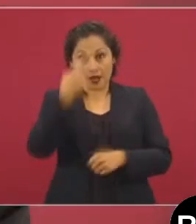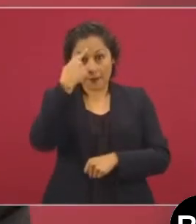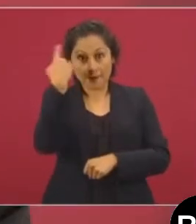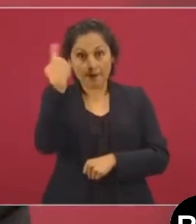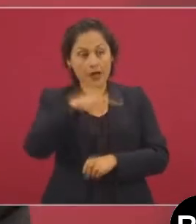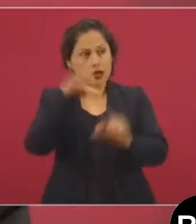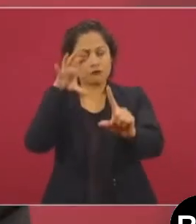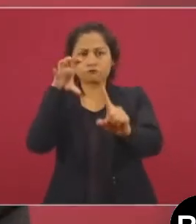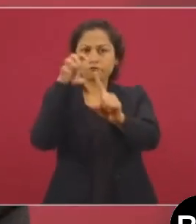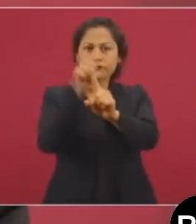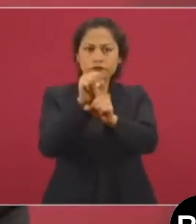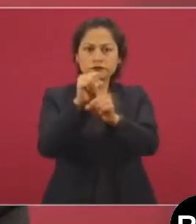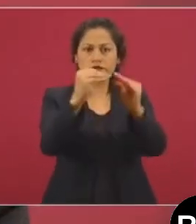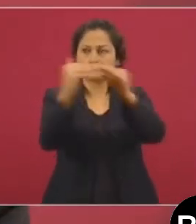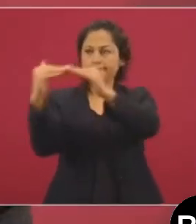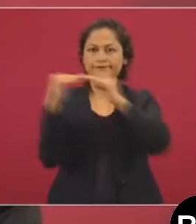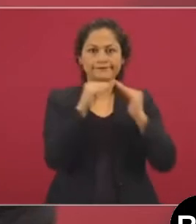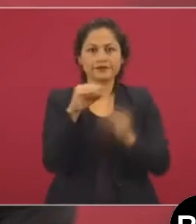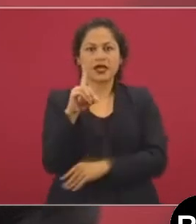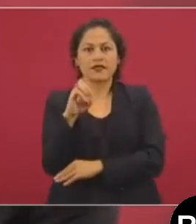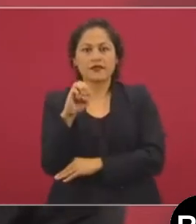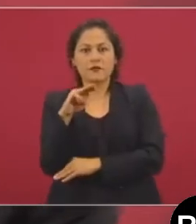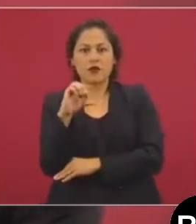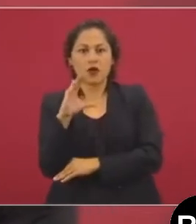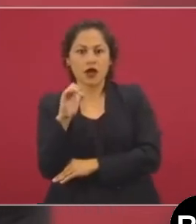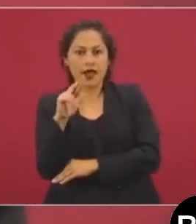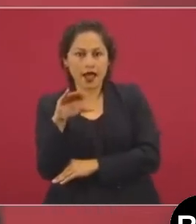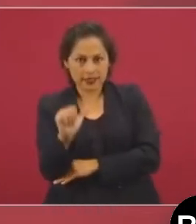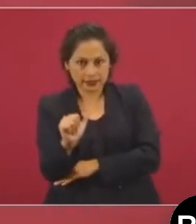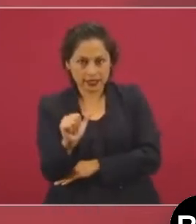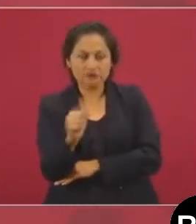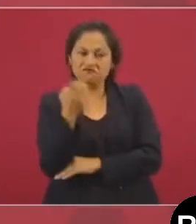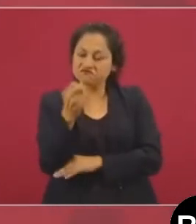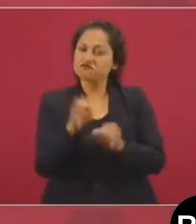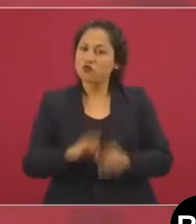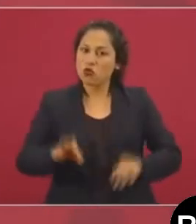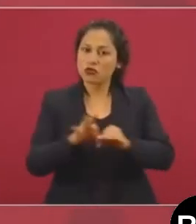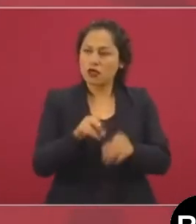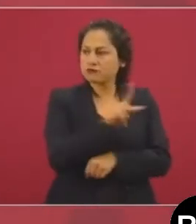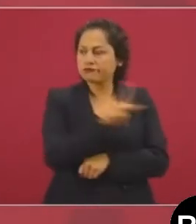que haya elecciones limpias y libres,